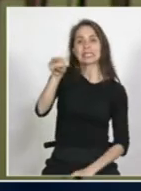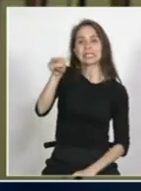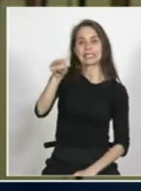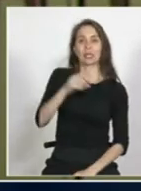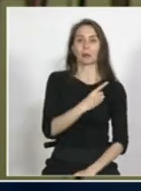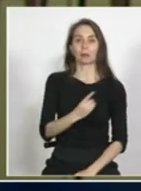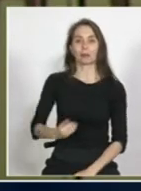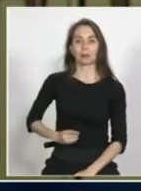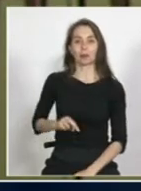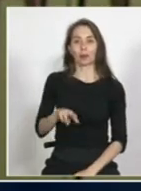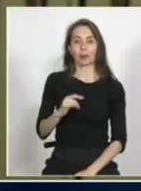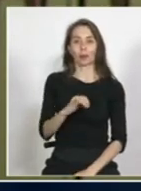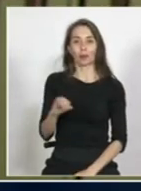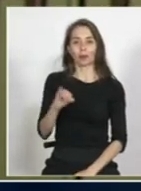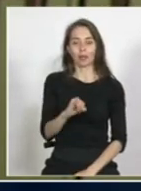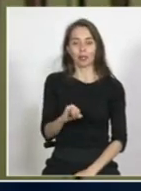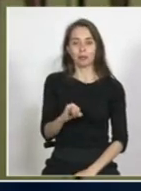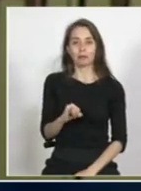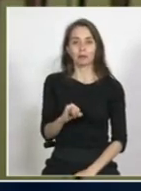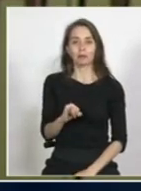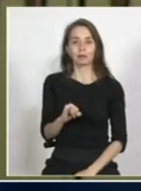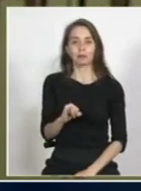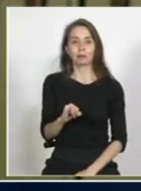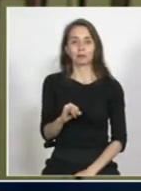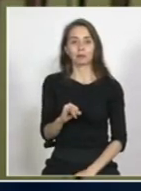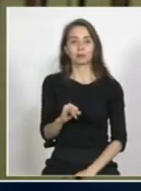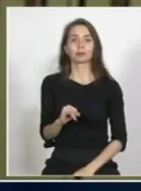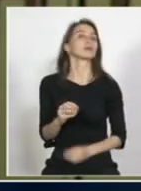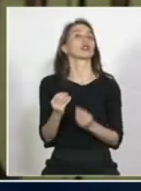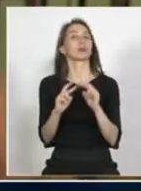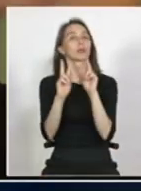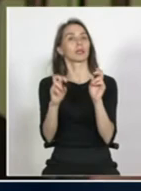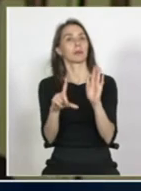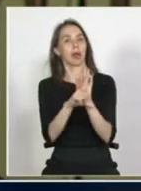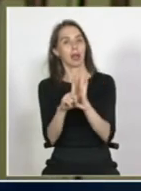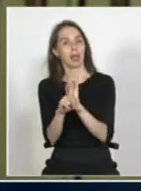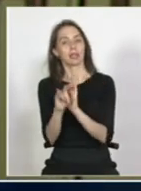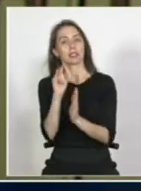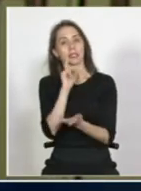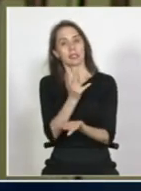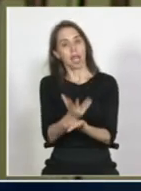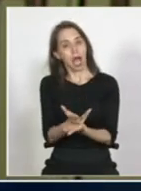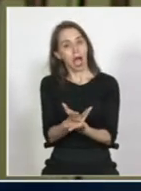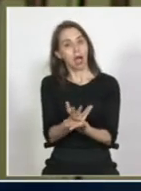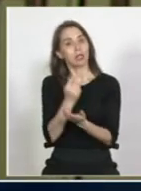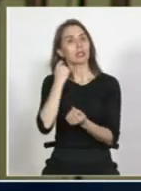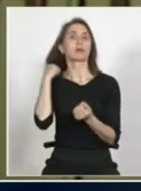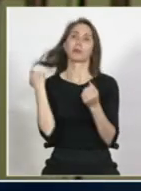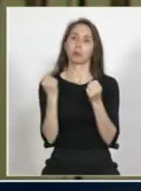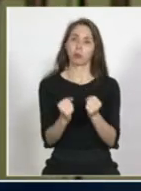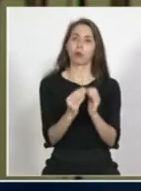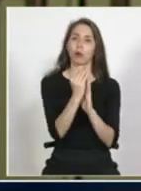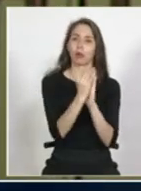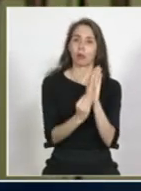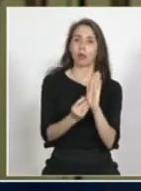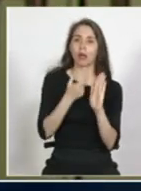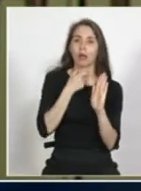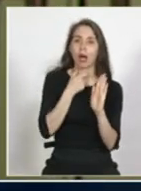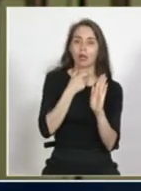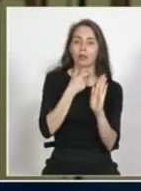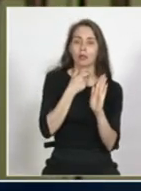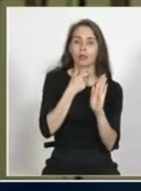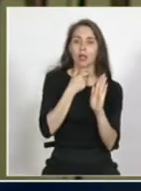diputada de qué manera en términos legislativos si es que existe esa posibilidad se puede garantizar esa